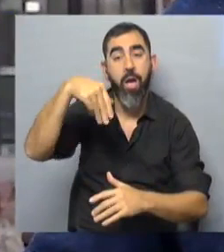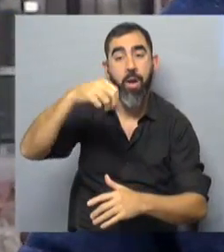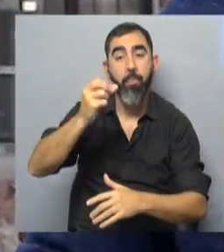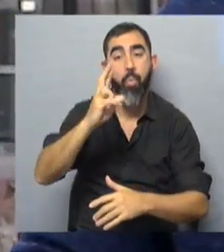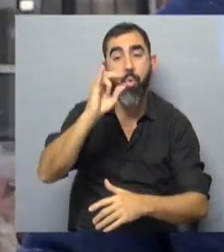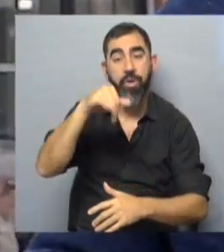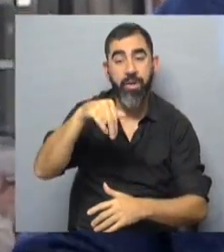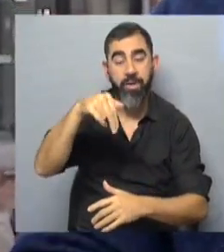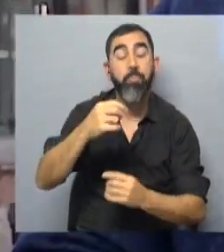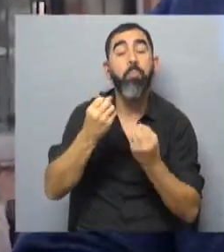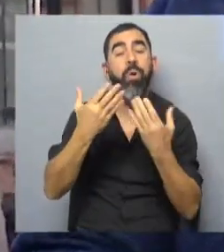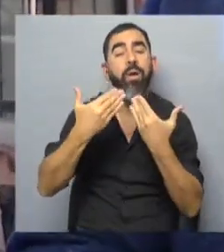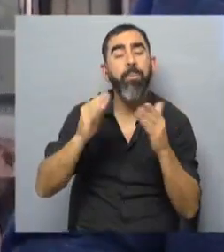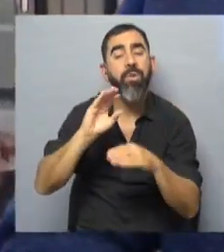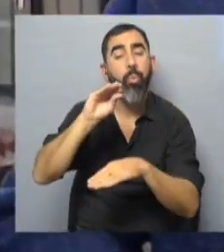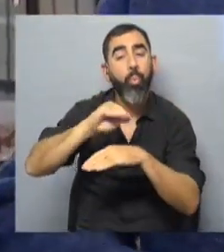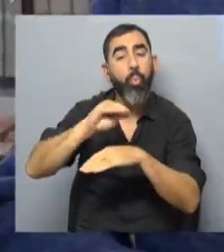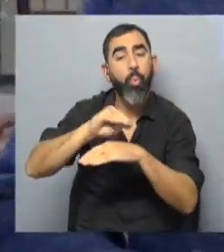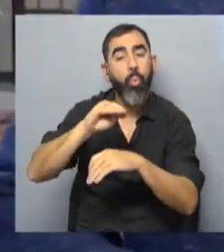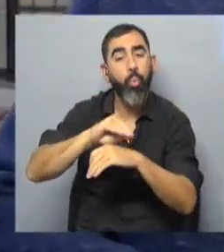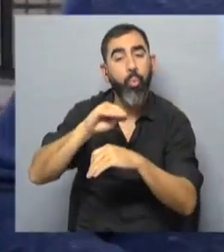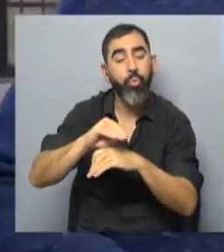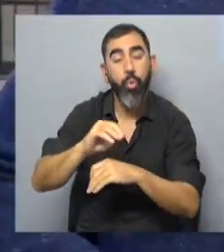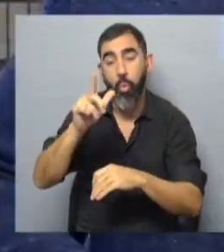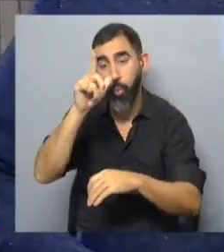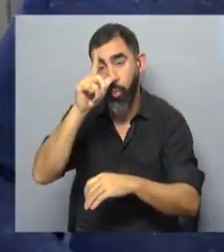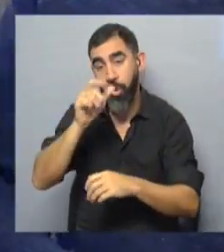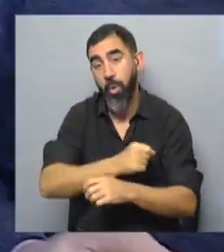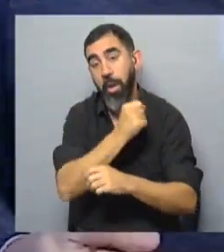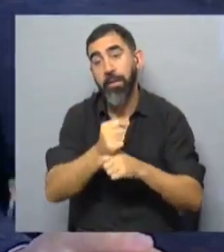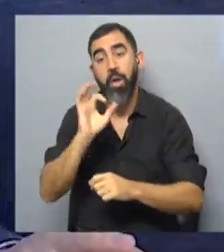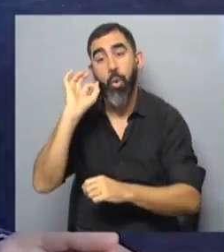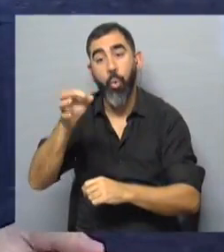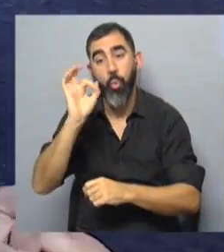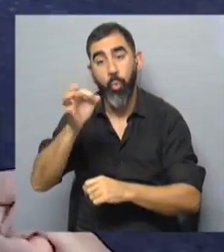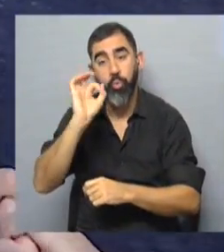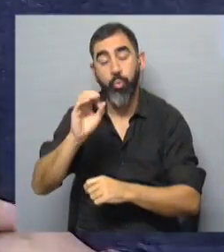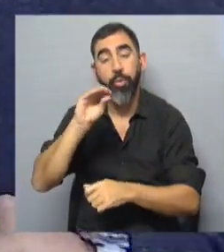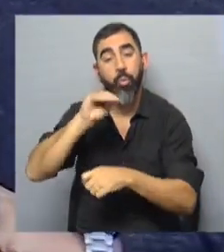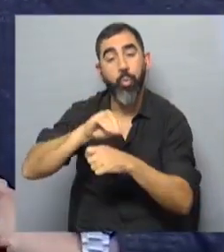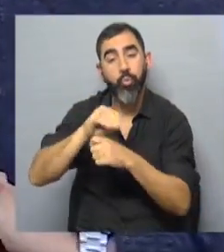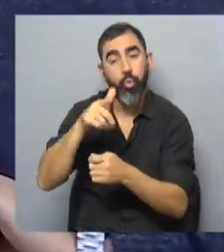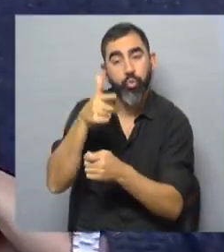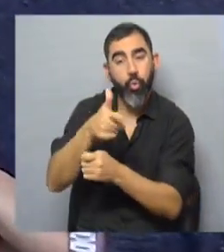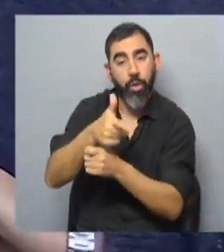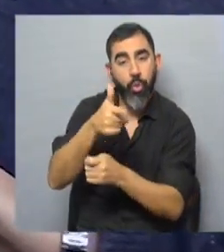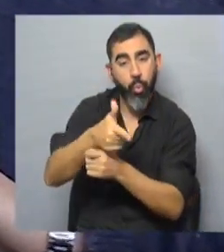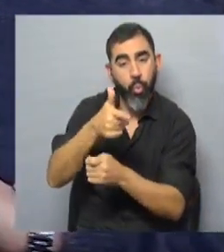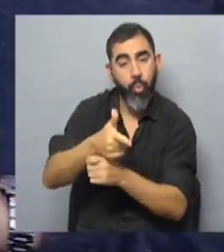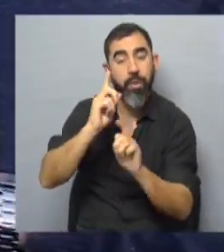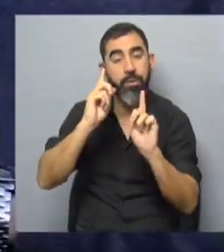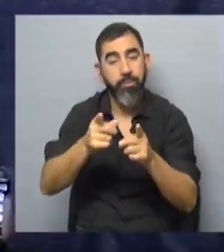están comenzando unos cursos. Va a ser desde julio y hasta octubre unos cursos de soldadura, también